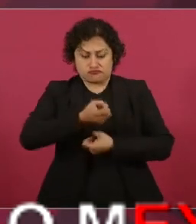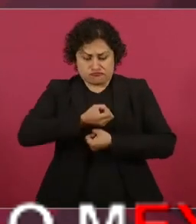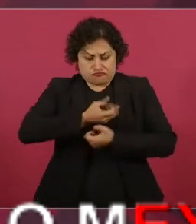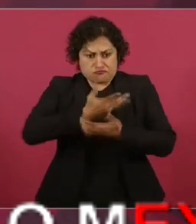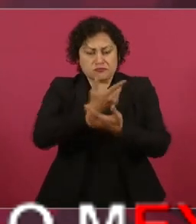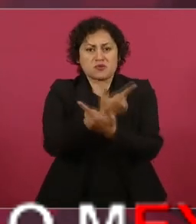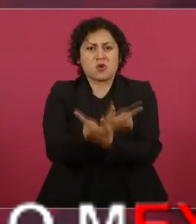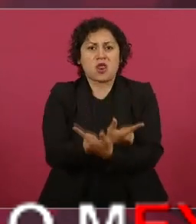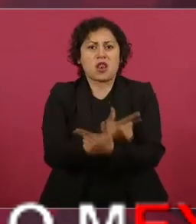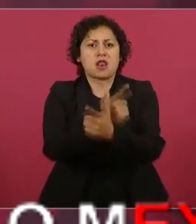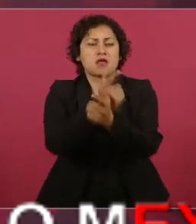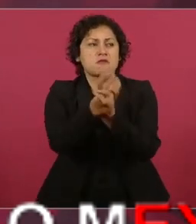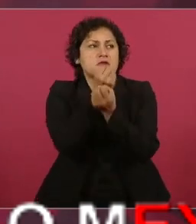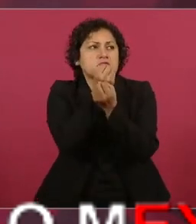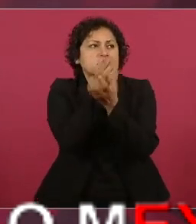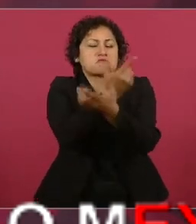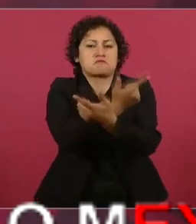ideas